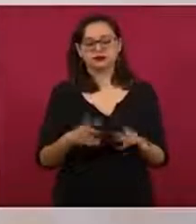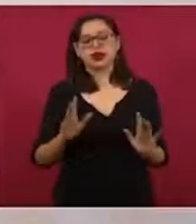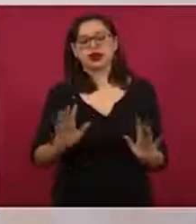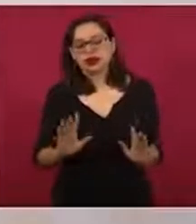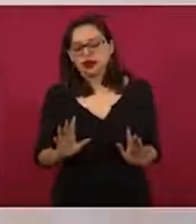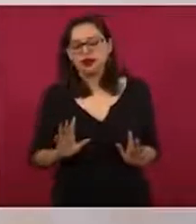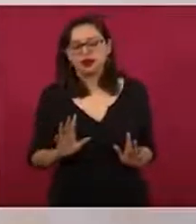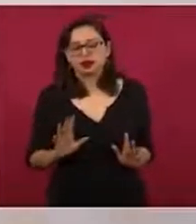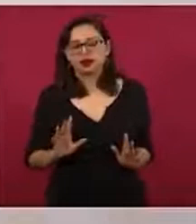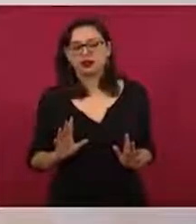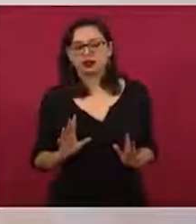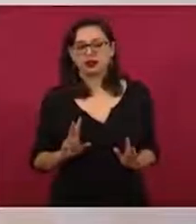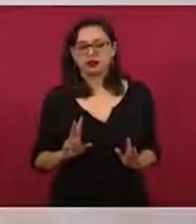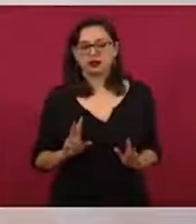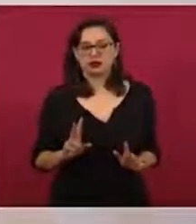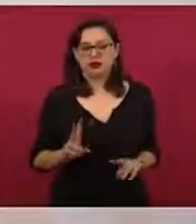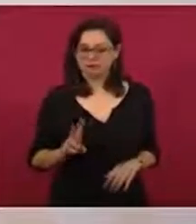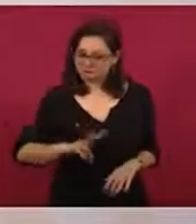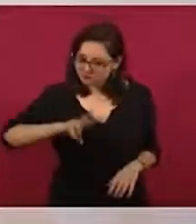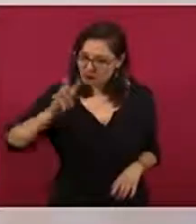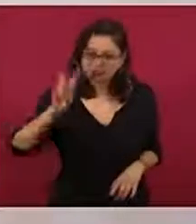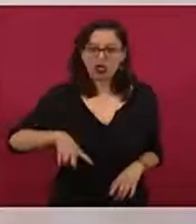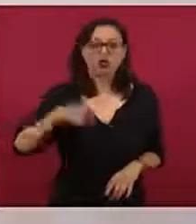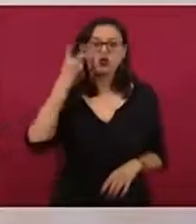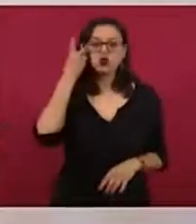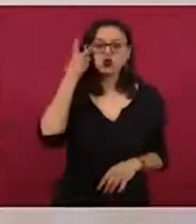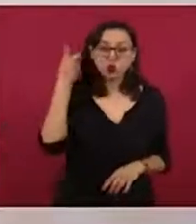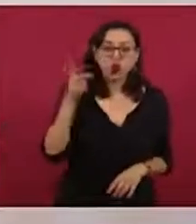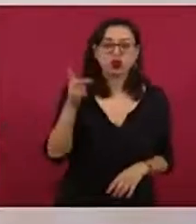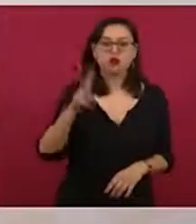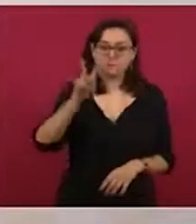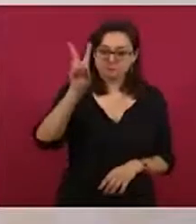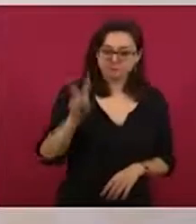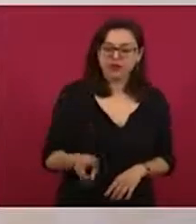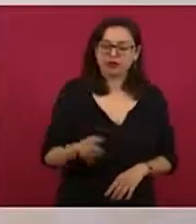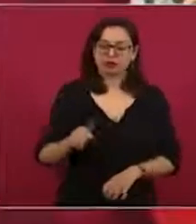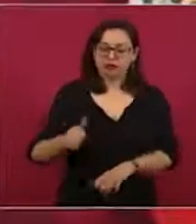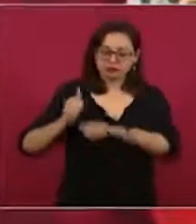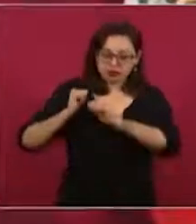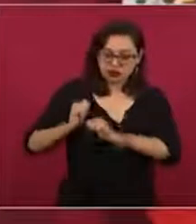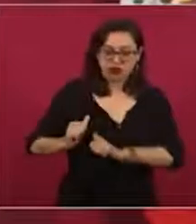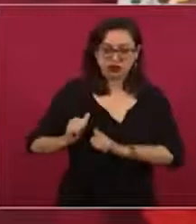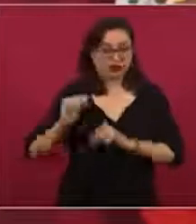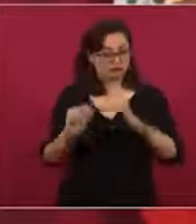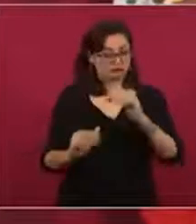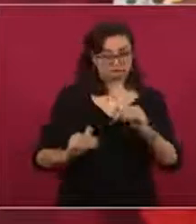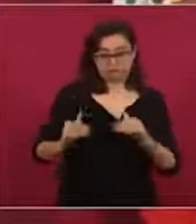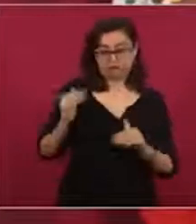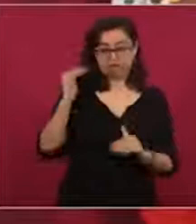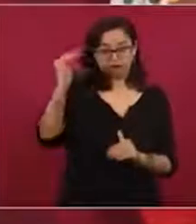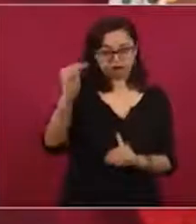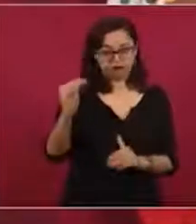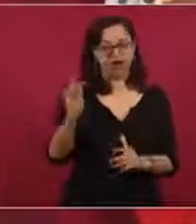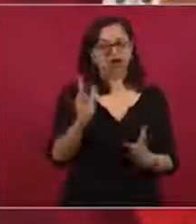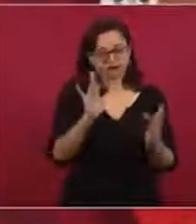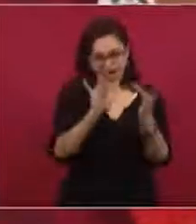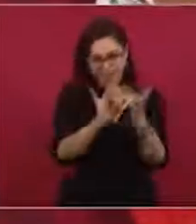los de mayor jerarquía